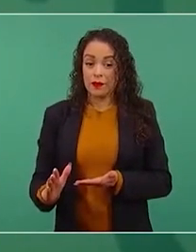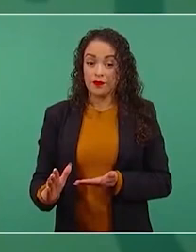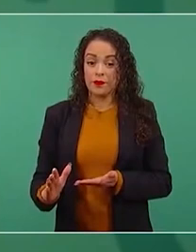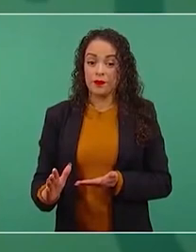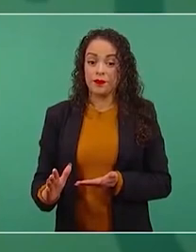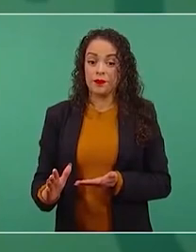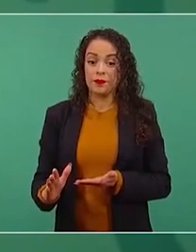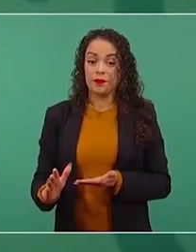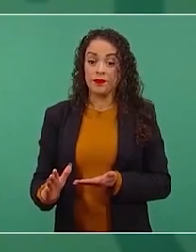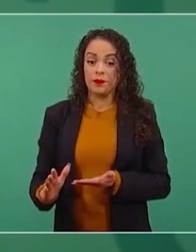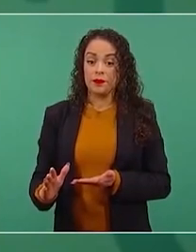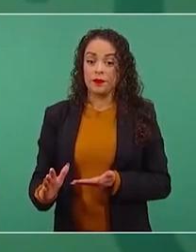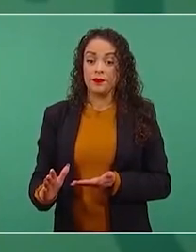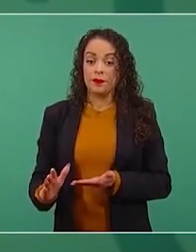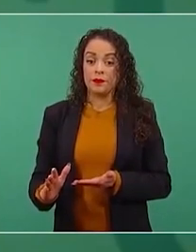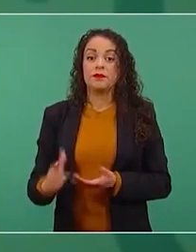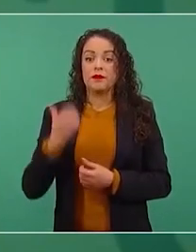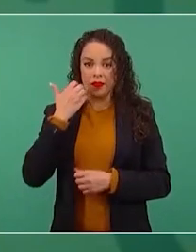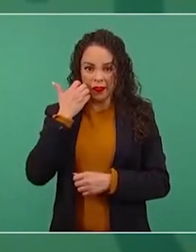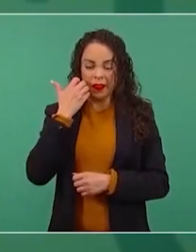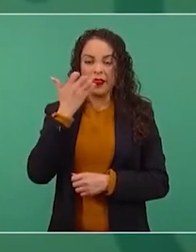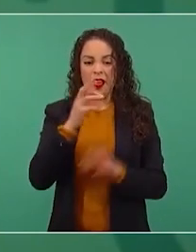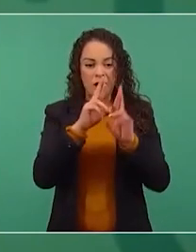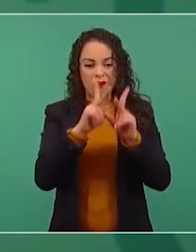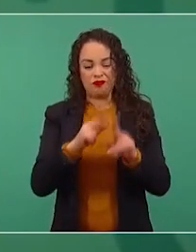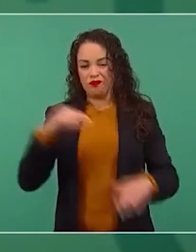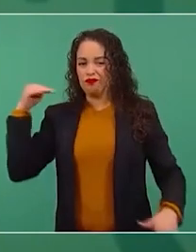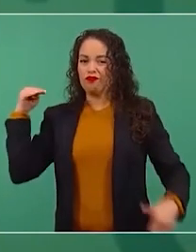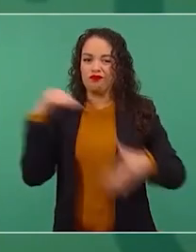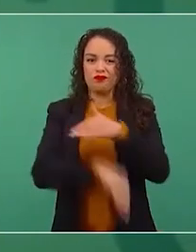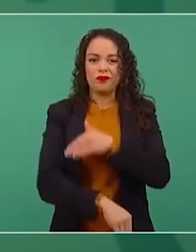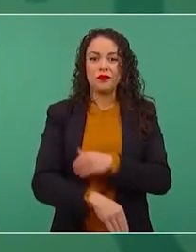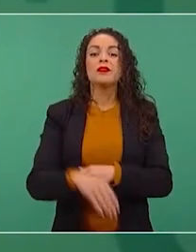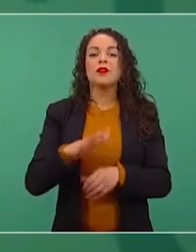a arruinar a la Comisión Federal de Electricidad.